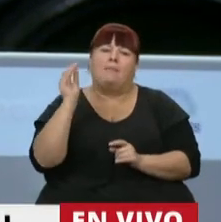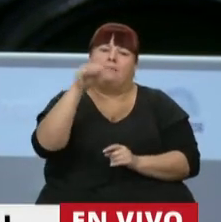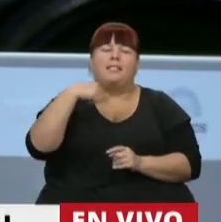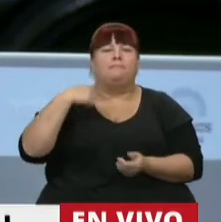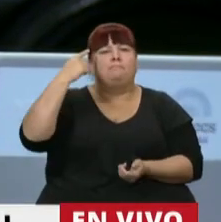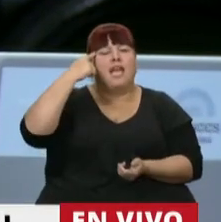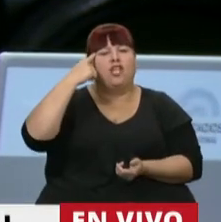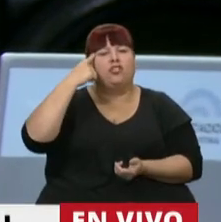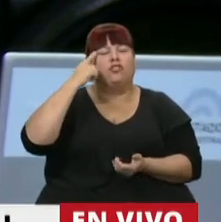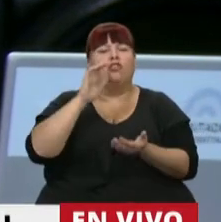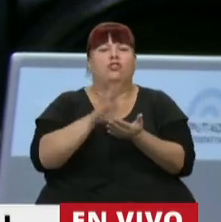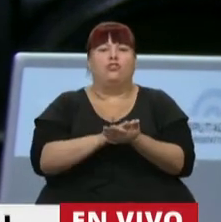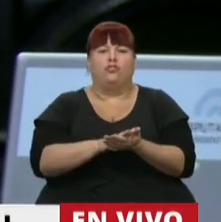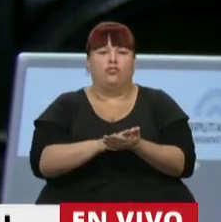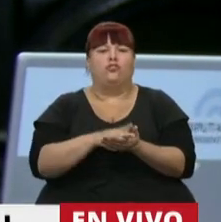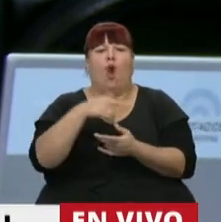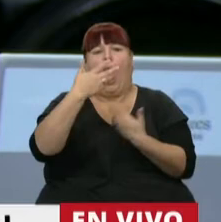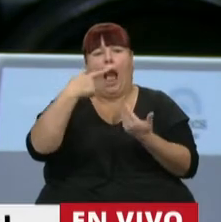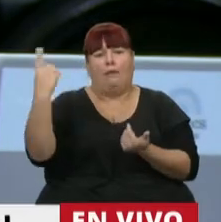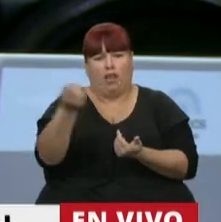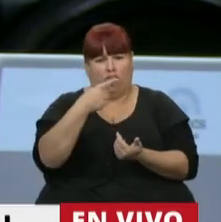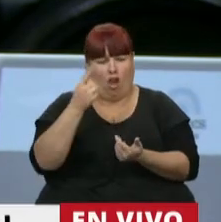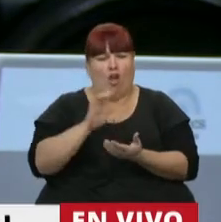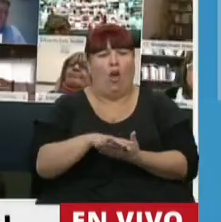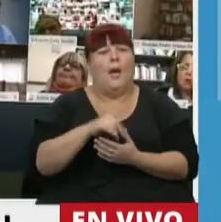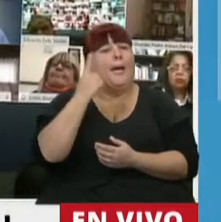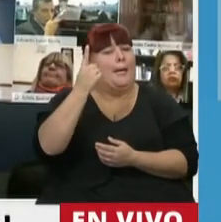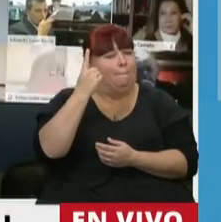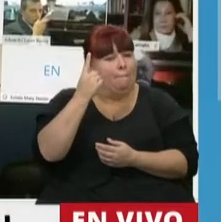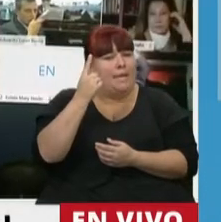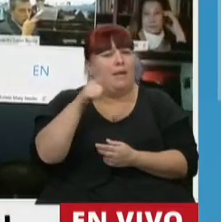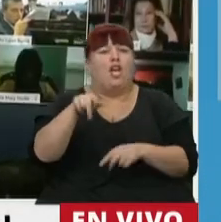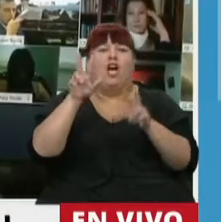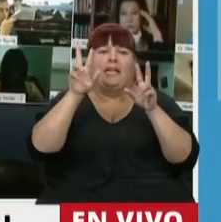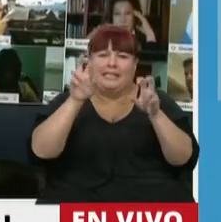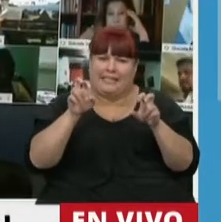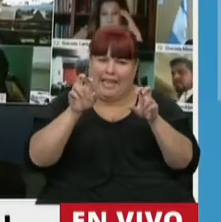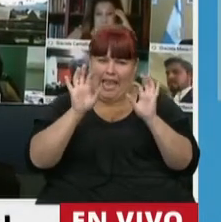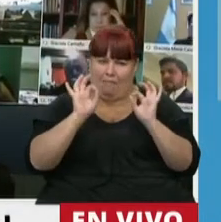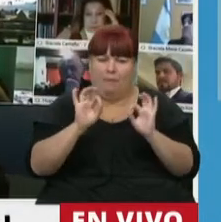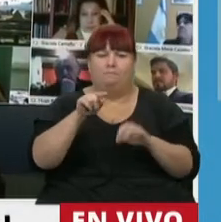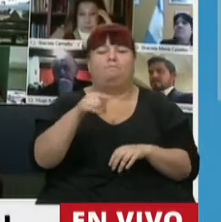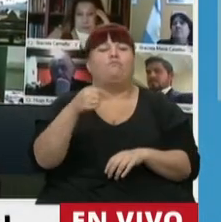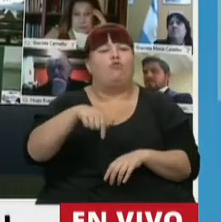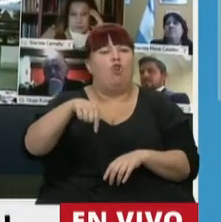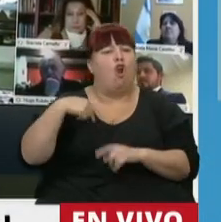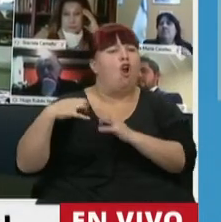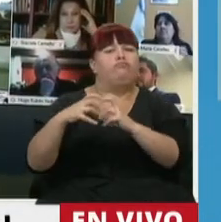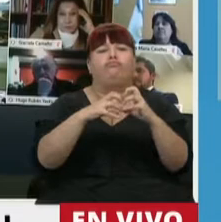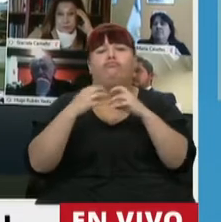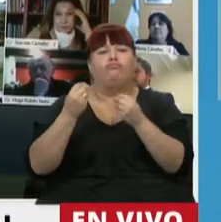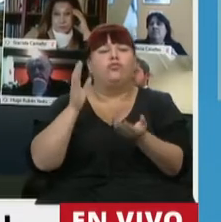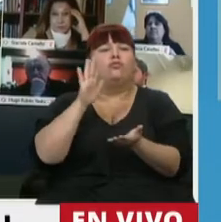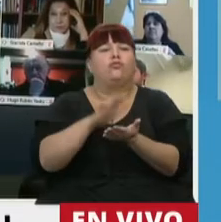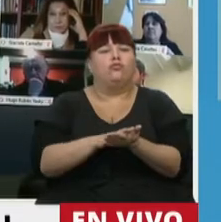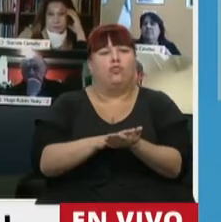reflexiones, algunas cosas que se han dicho. Lo primero, poner el tema en su justa medida. Lo que hoy estamos aquí discutiendo